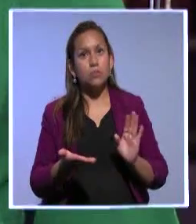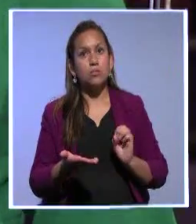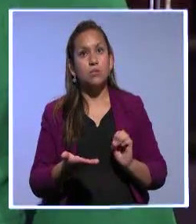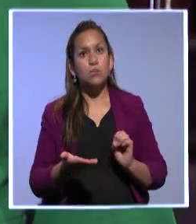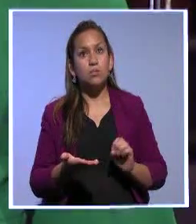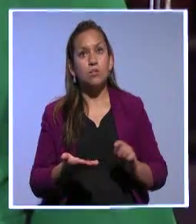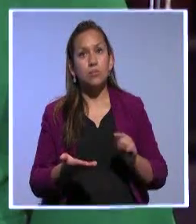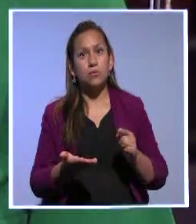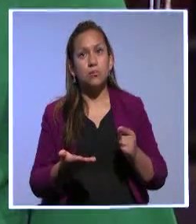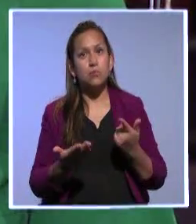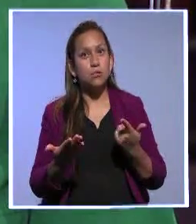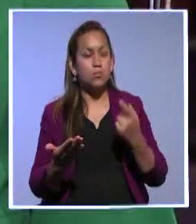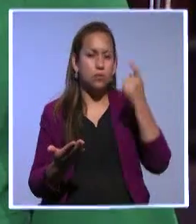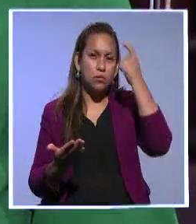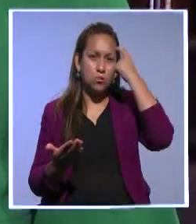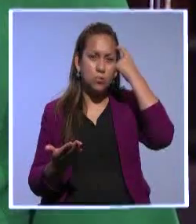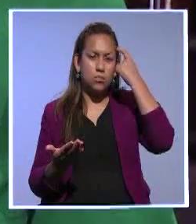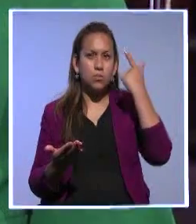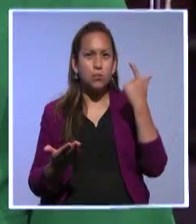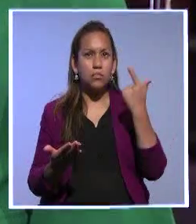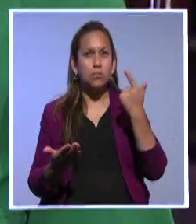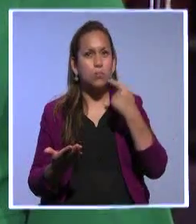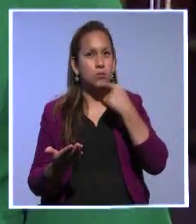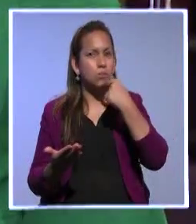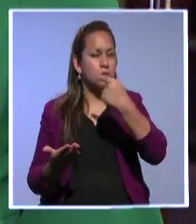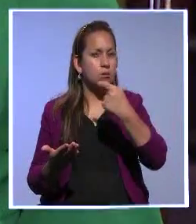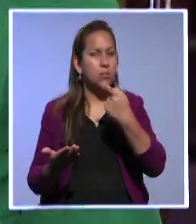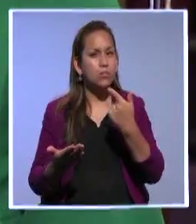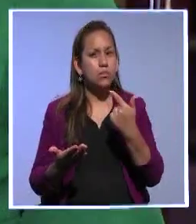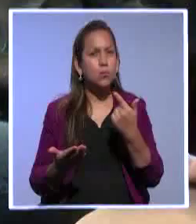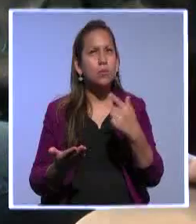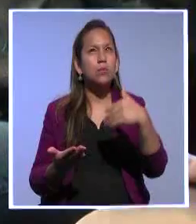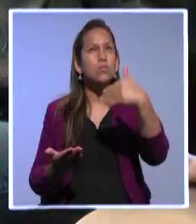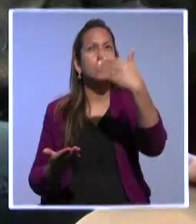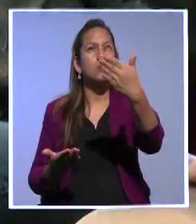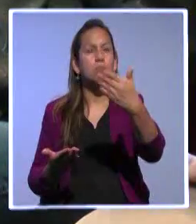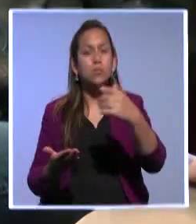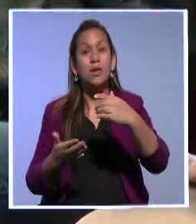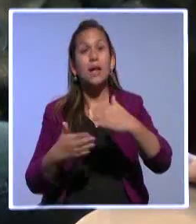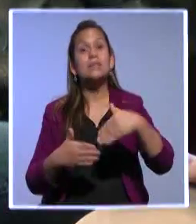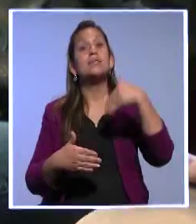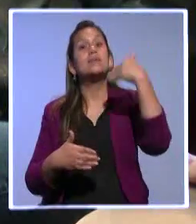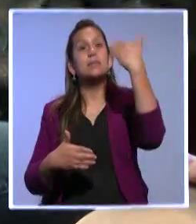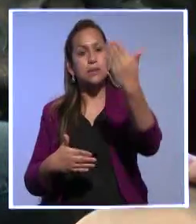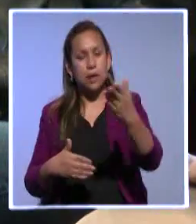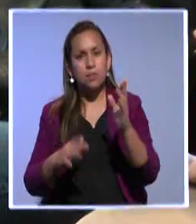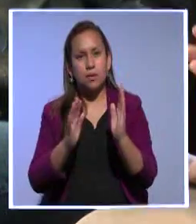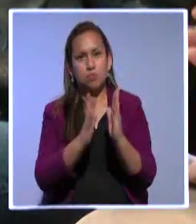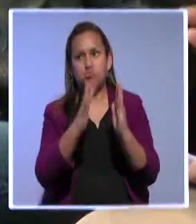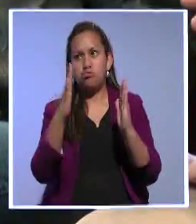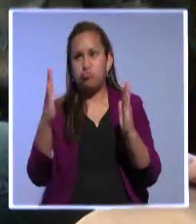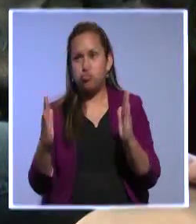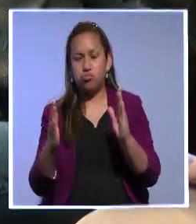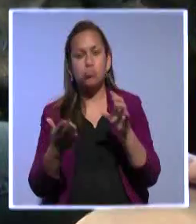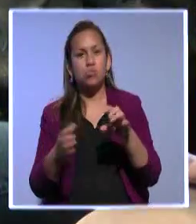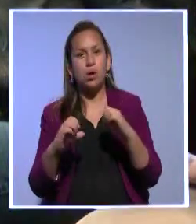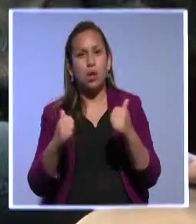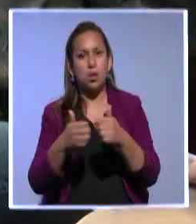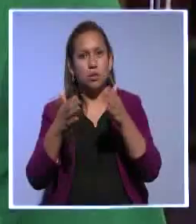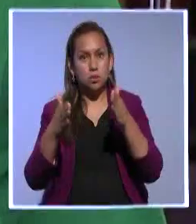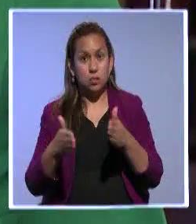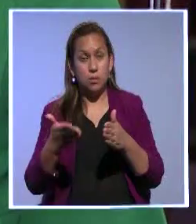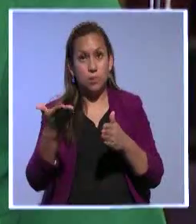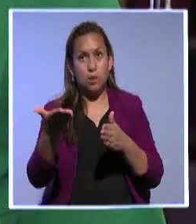la expectativa que se tiene y la mirada que se tiene en lo que será el próximo gobernante de este país en este caso, también hay